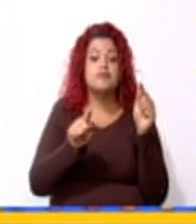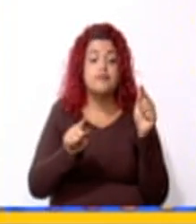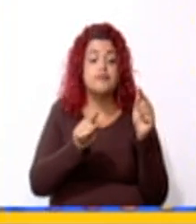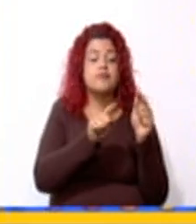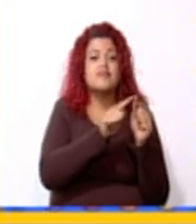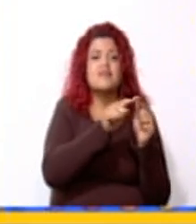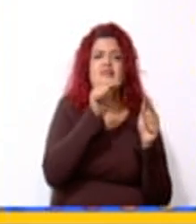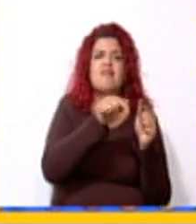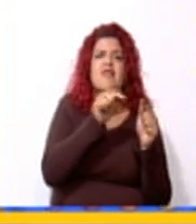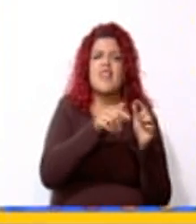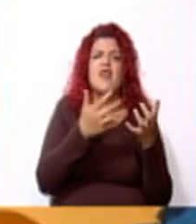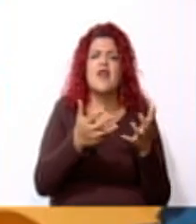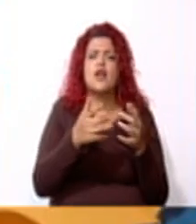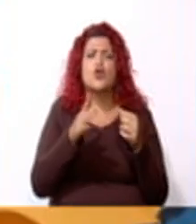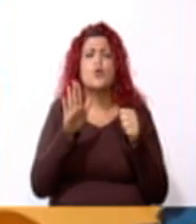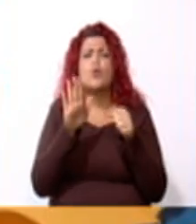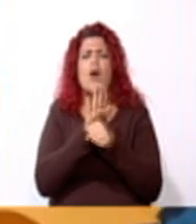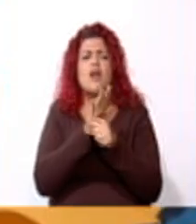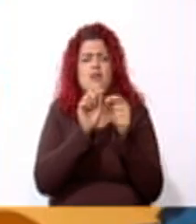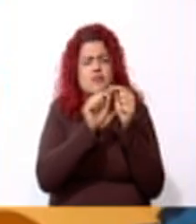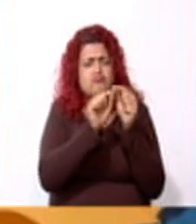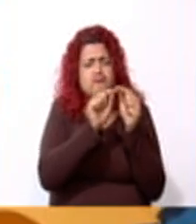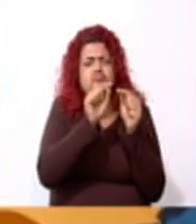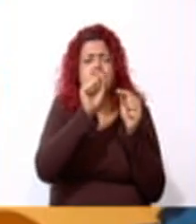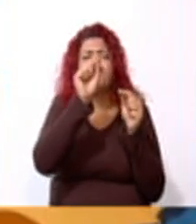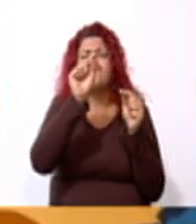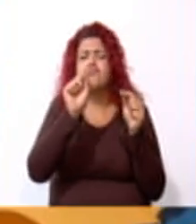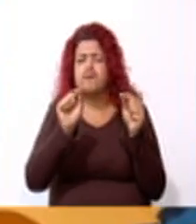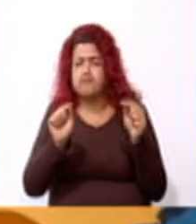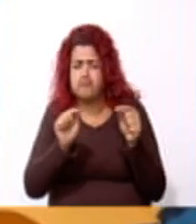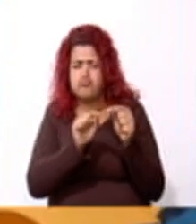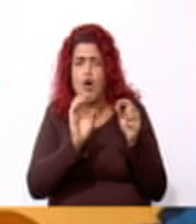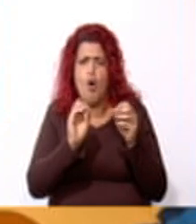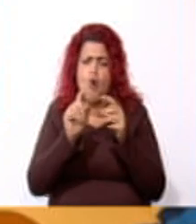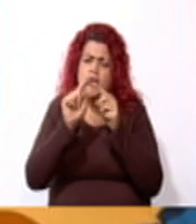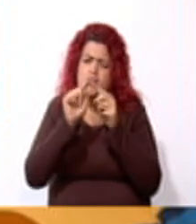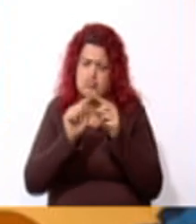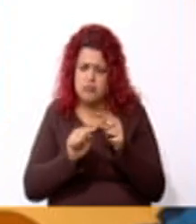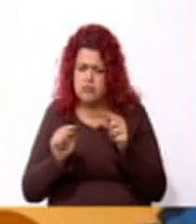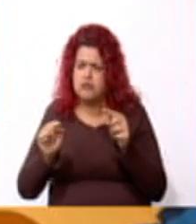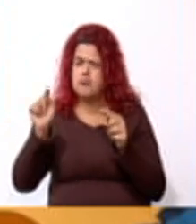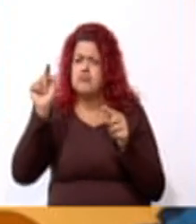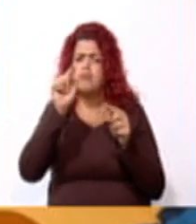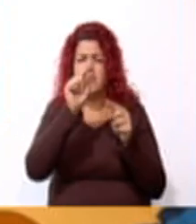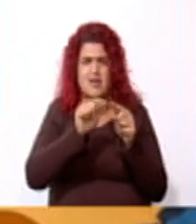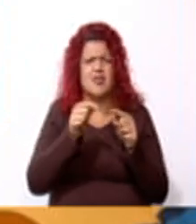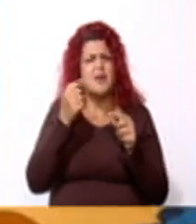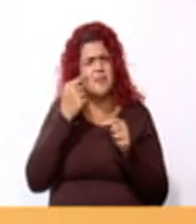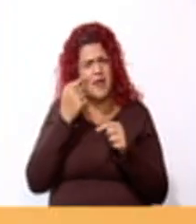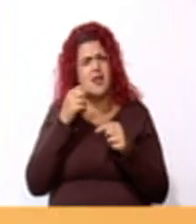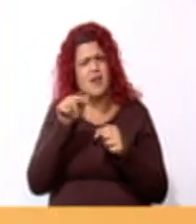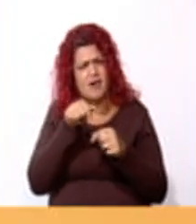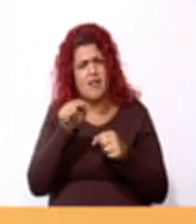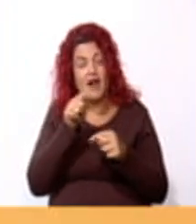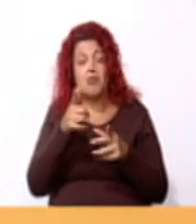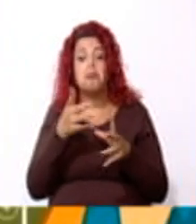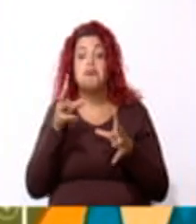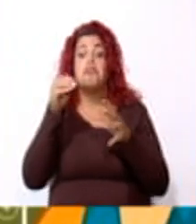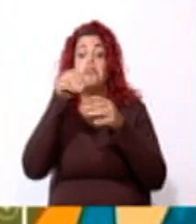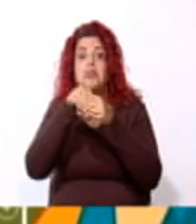la figura. ¿Vieron que todas las figuras que formaron tenían 36 botones? Sí.